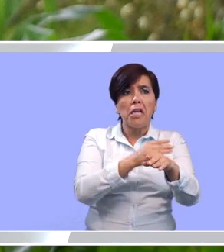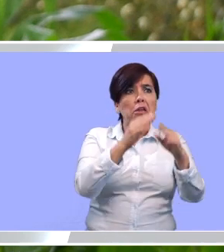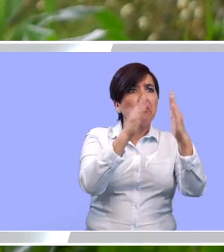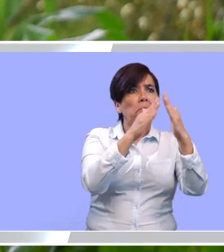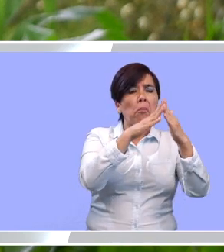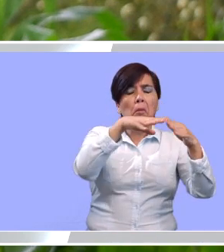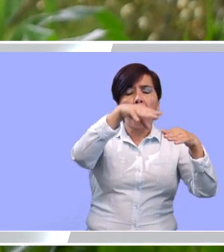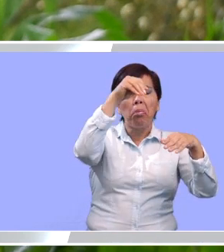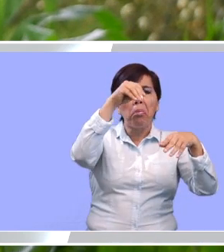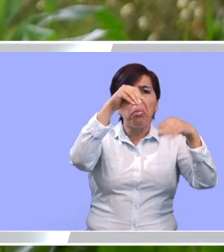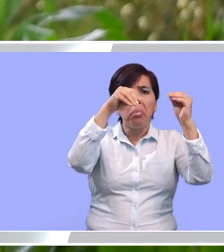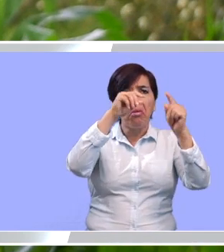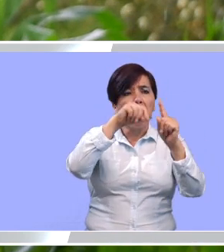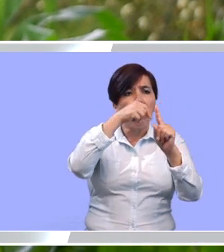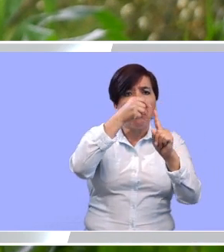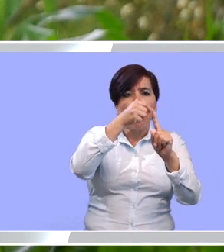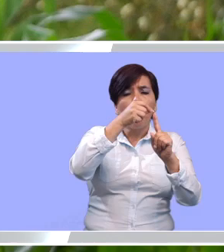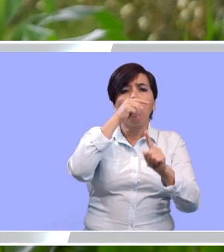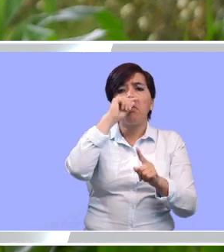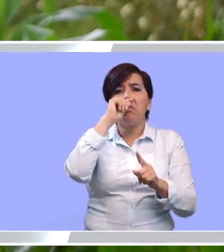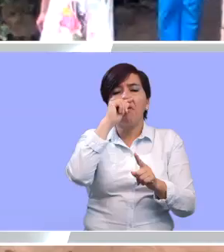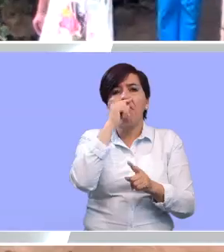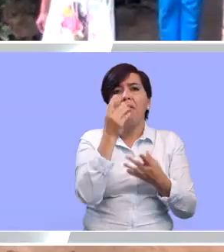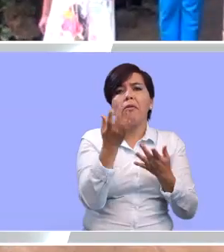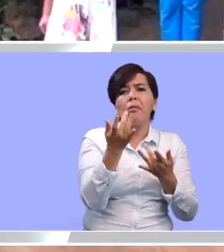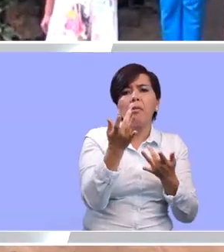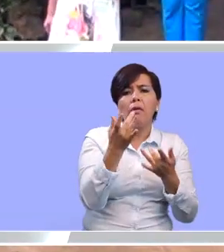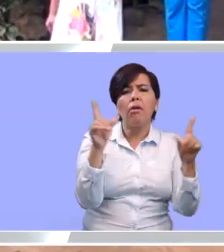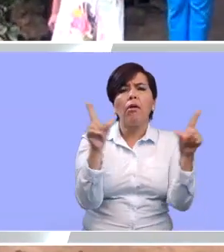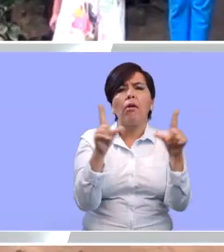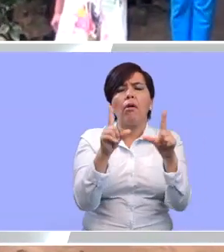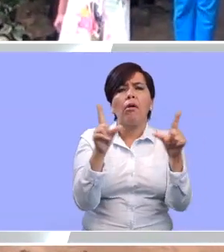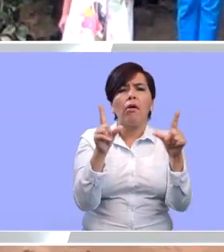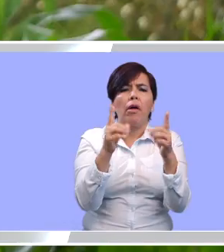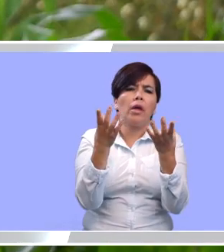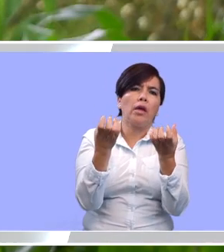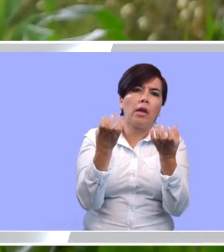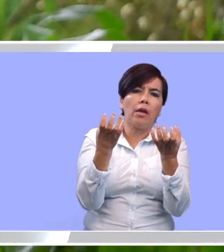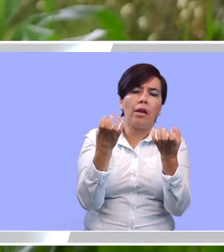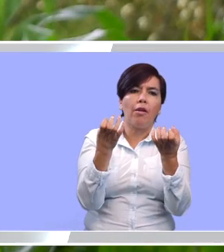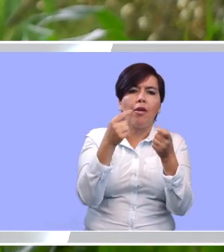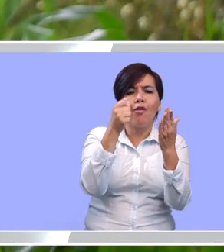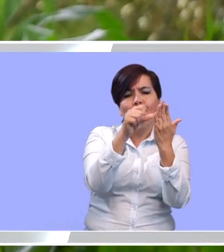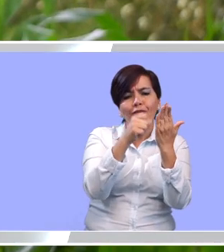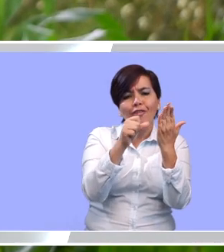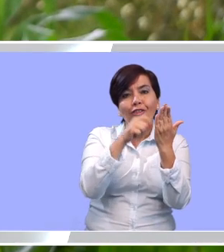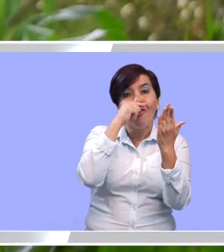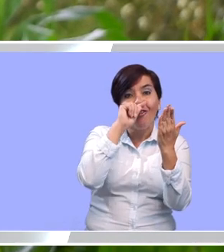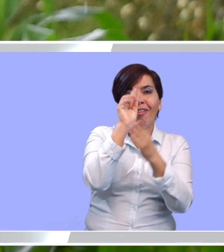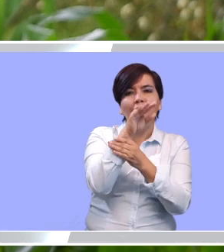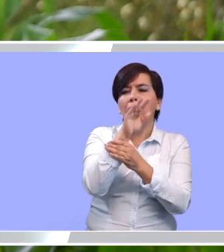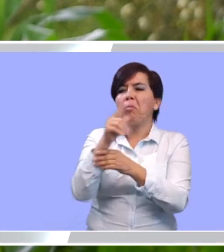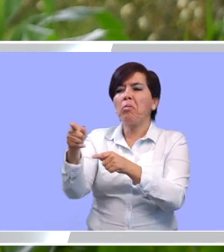han tenido energía en sus casas, los niños esperando por ver la televisión, por ver los